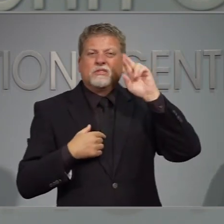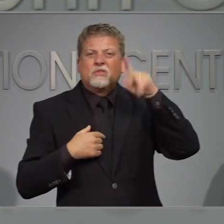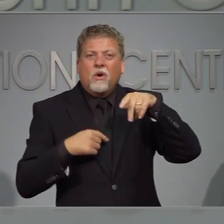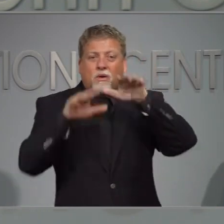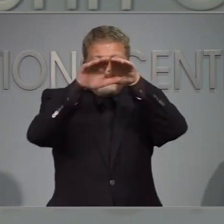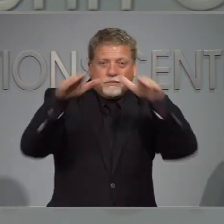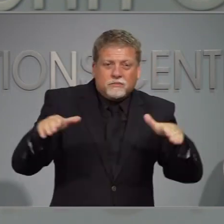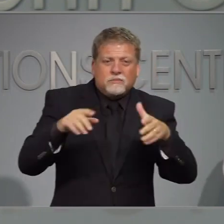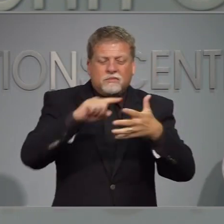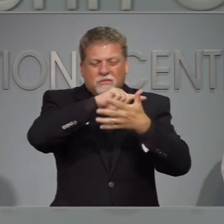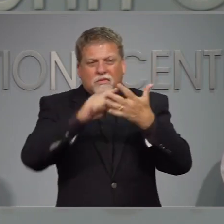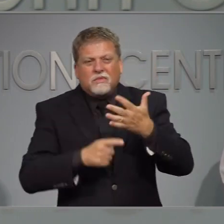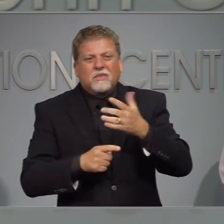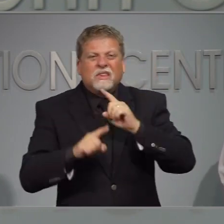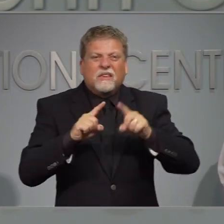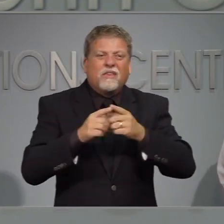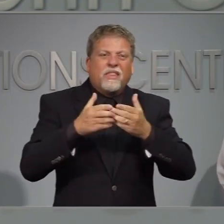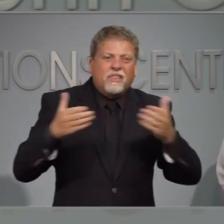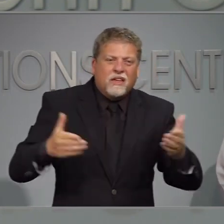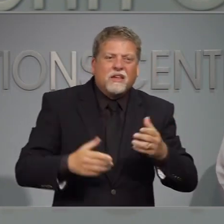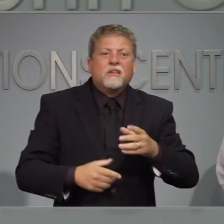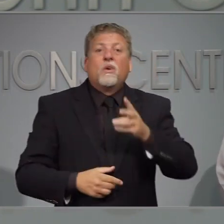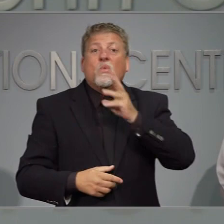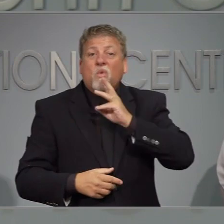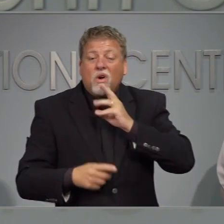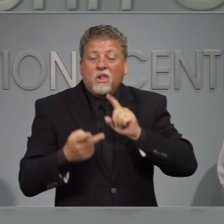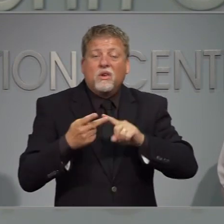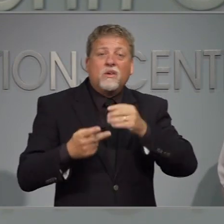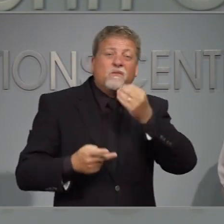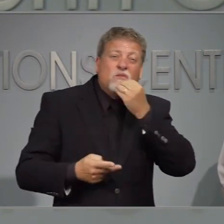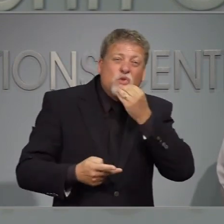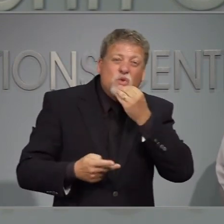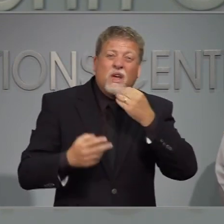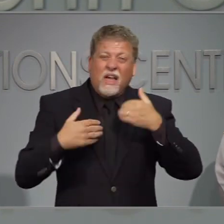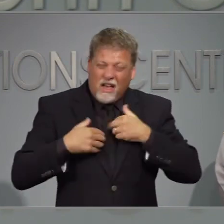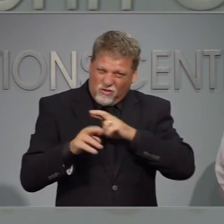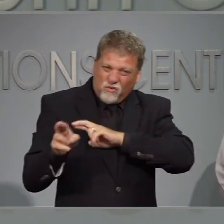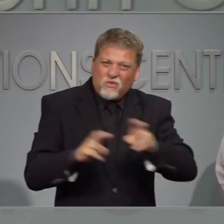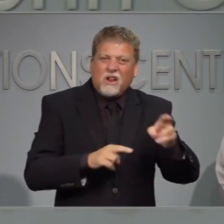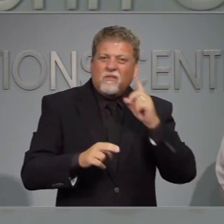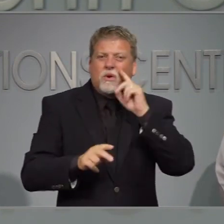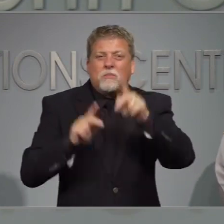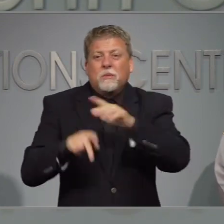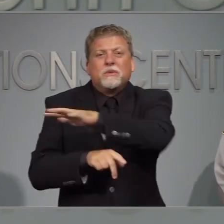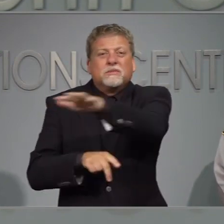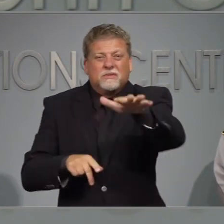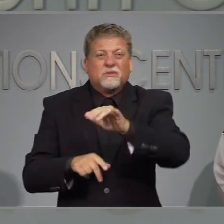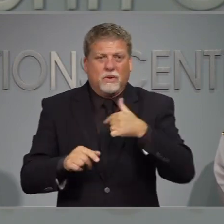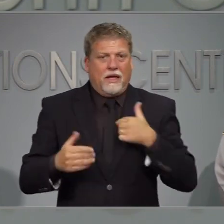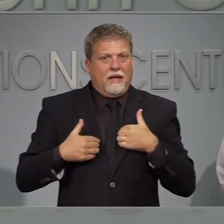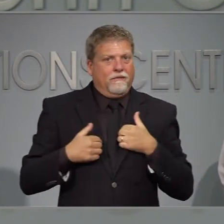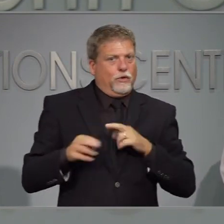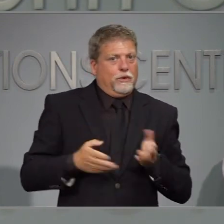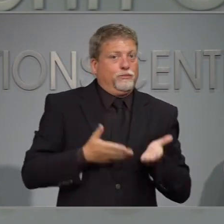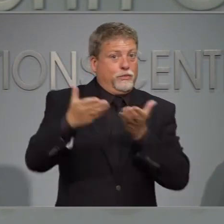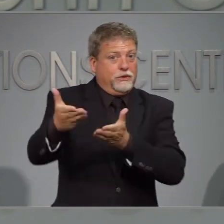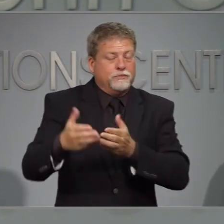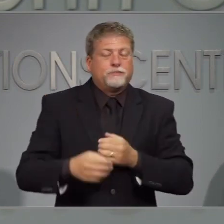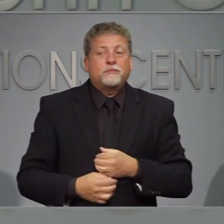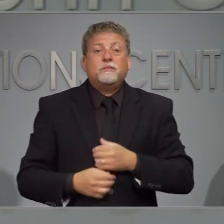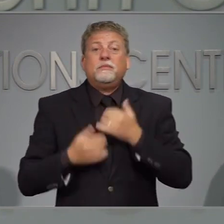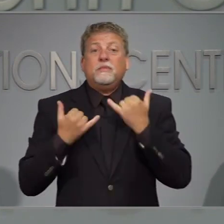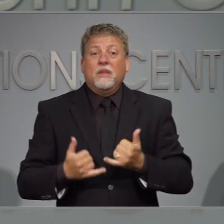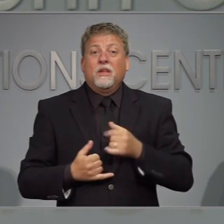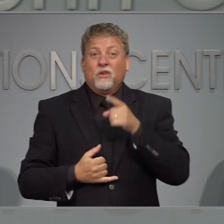prepararnos personalmente para la tormenta, tener un plan y un kit de emergencia. En este este año